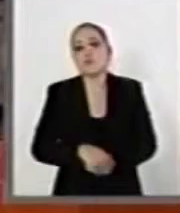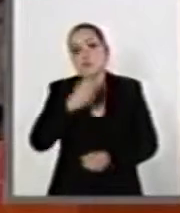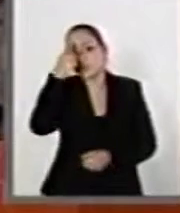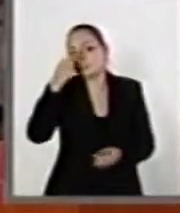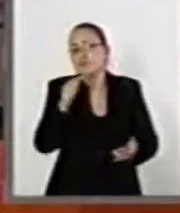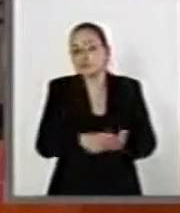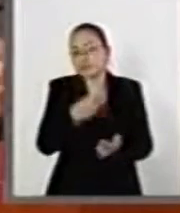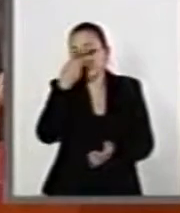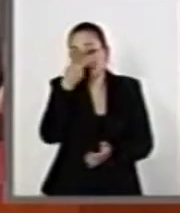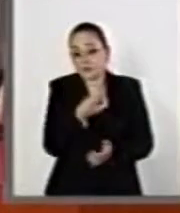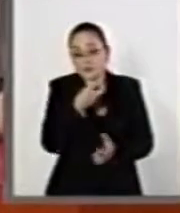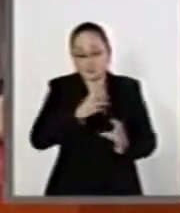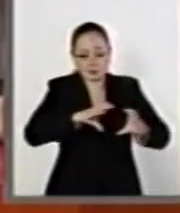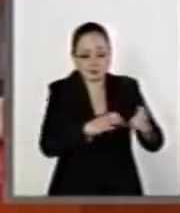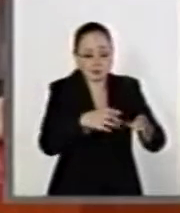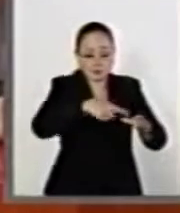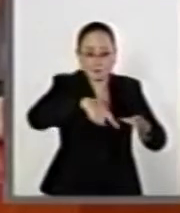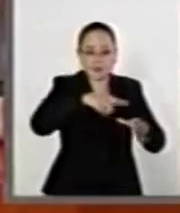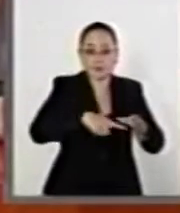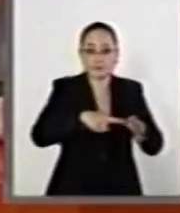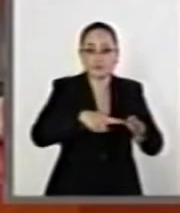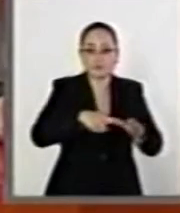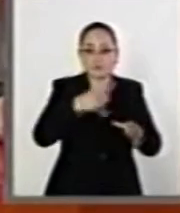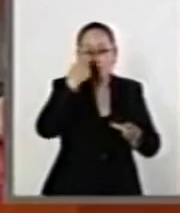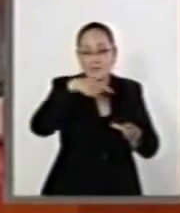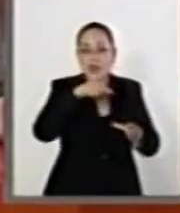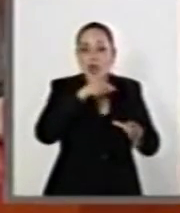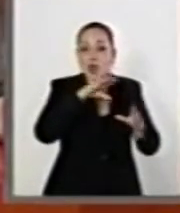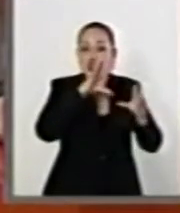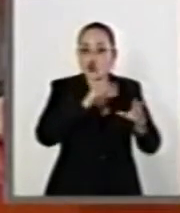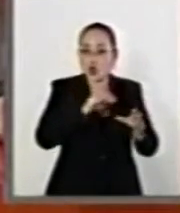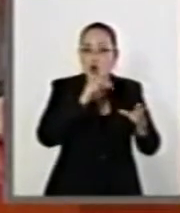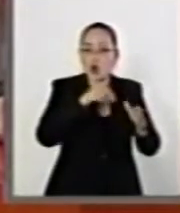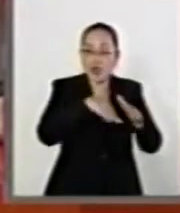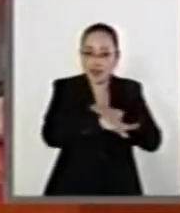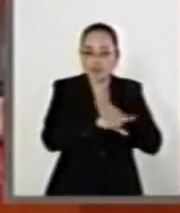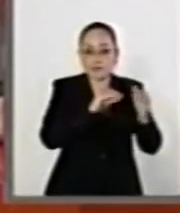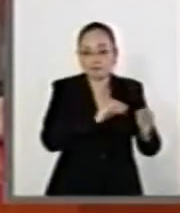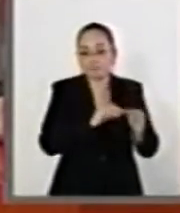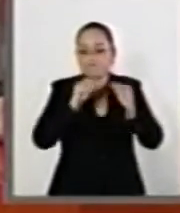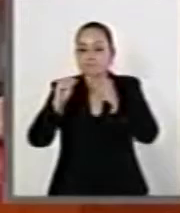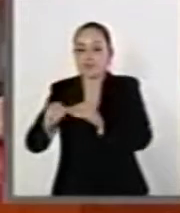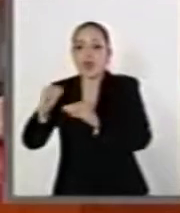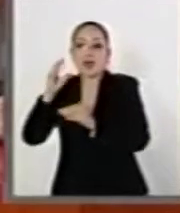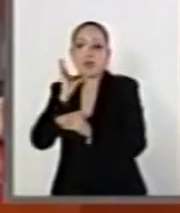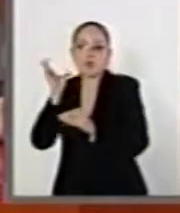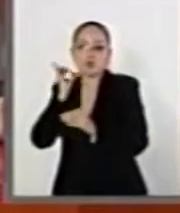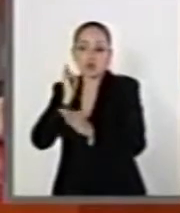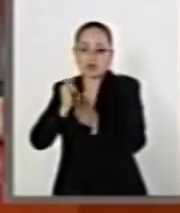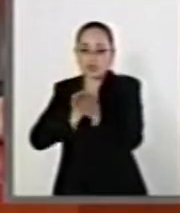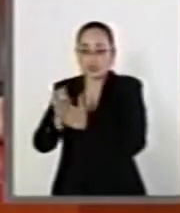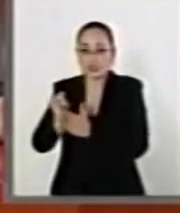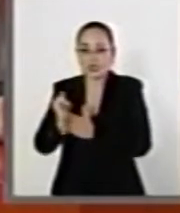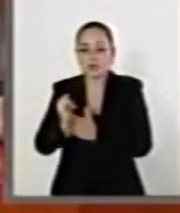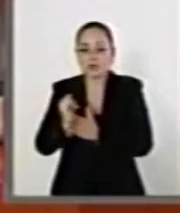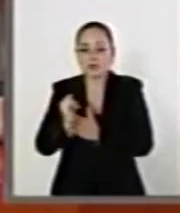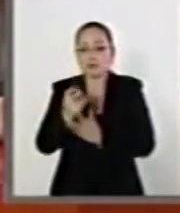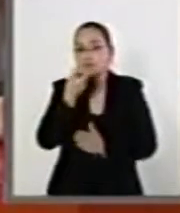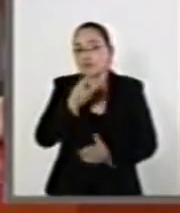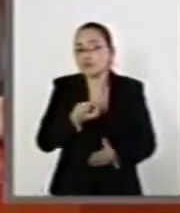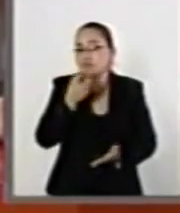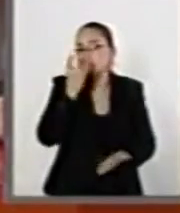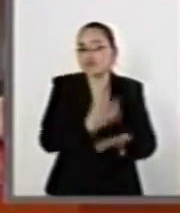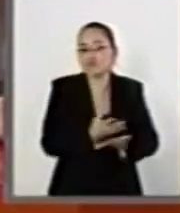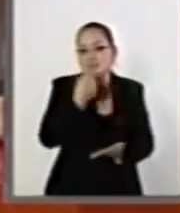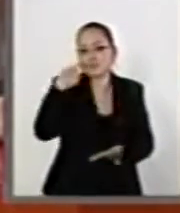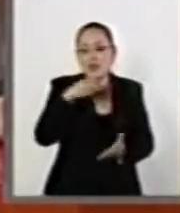alterna que se creó para que no entre a la bolsa fiscal estos recursos, pues es simplemente